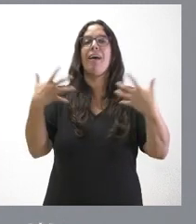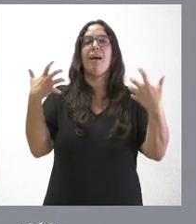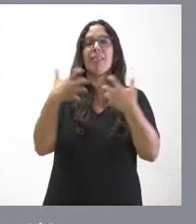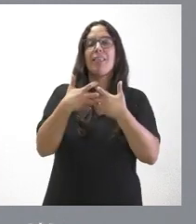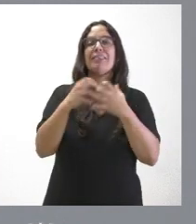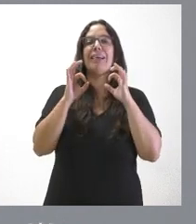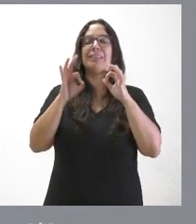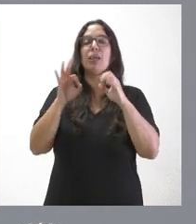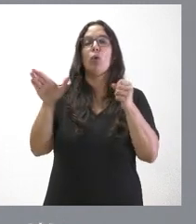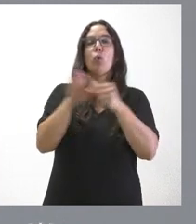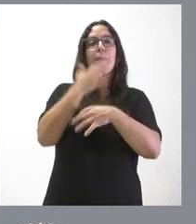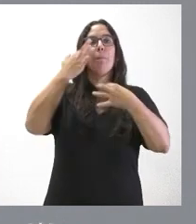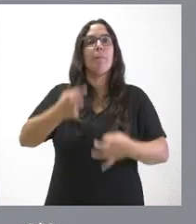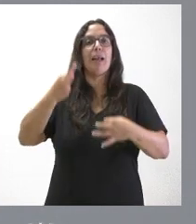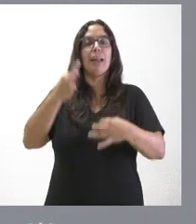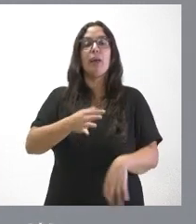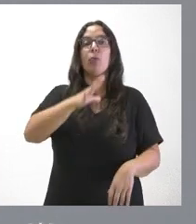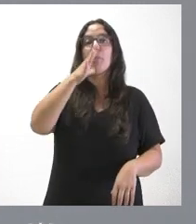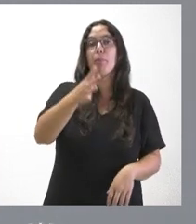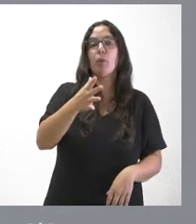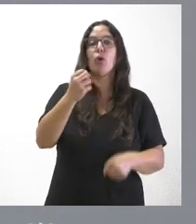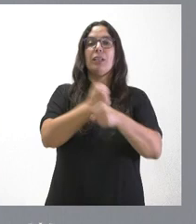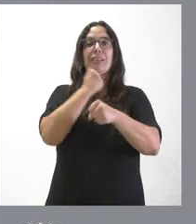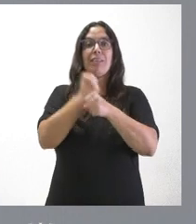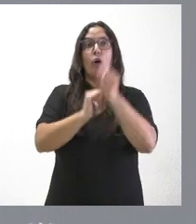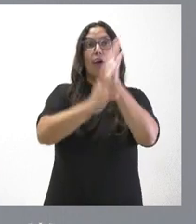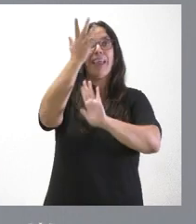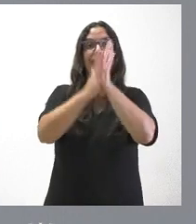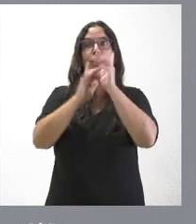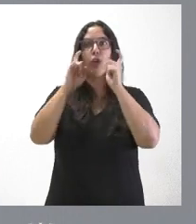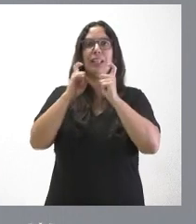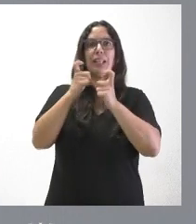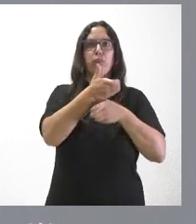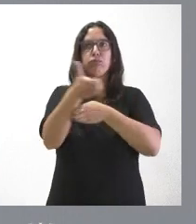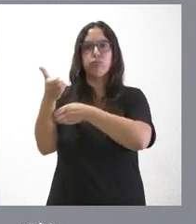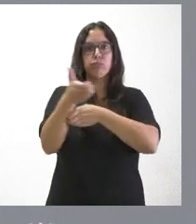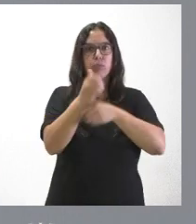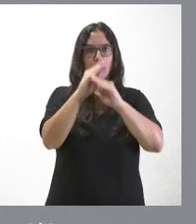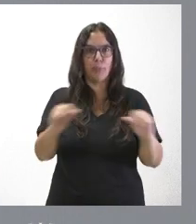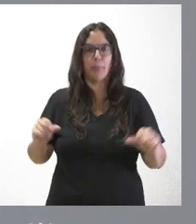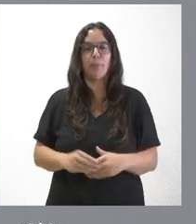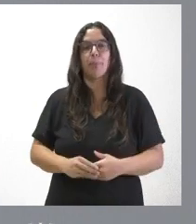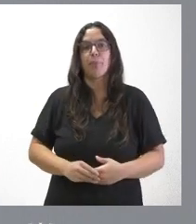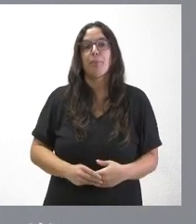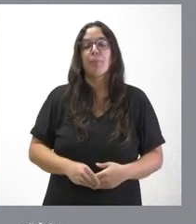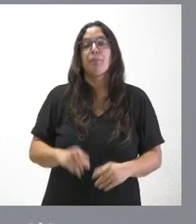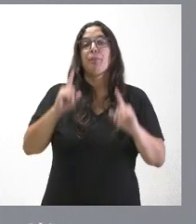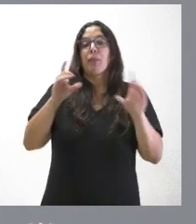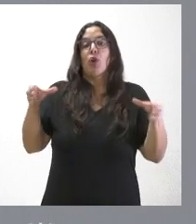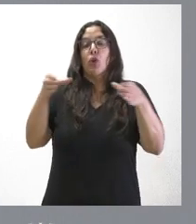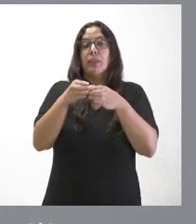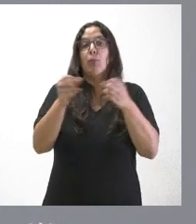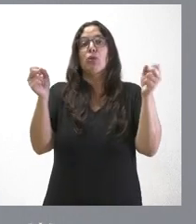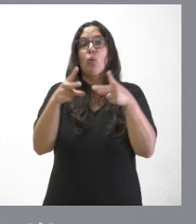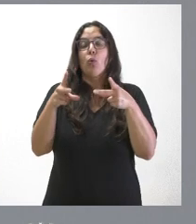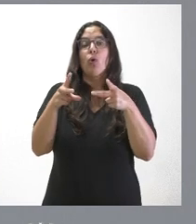para cubrir los riesgos derivados de las labores de extinción de incendios en nuestra comunidad autónoma. En este caso, el colectivo Asegurar